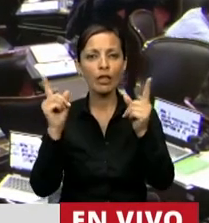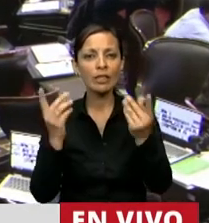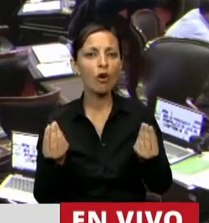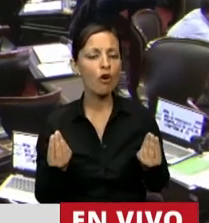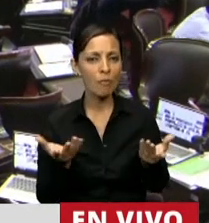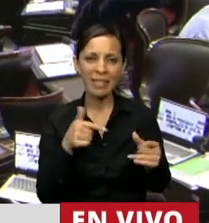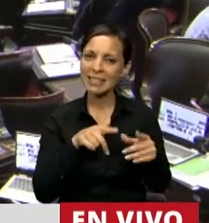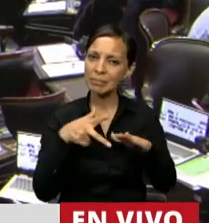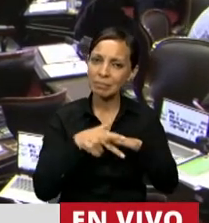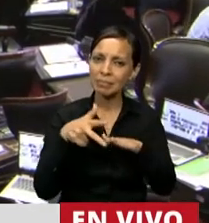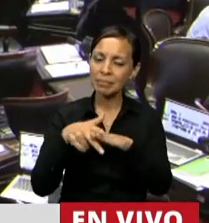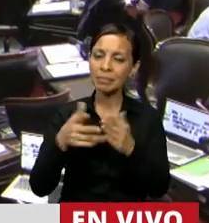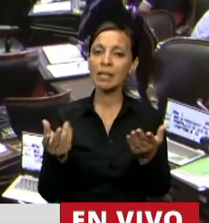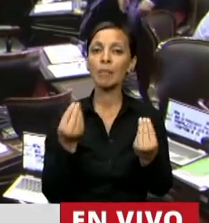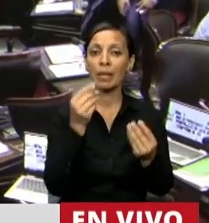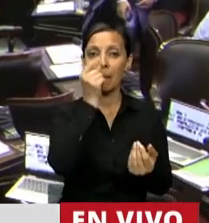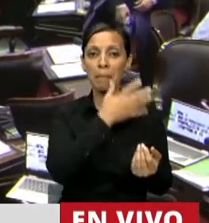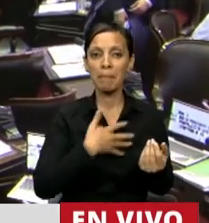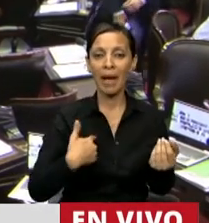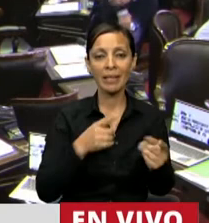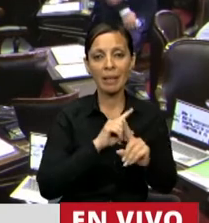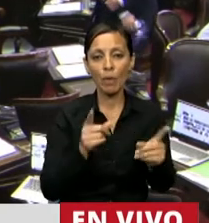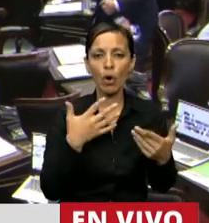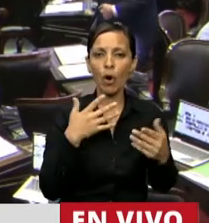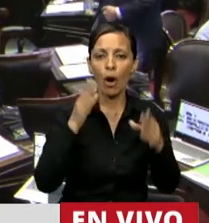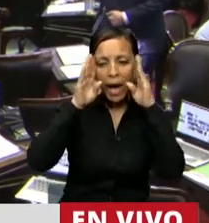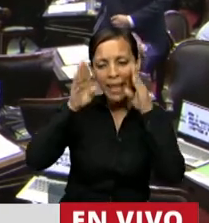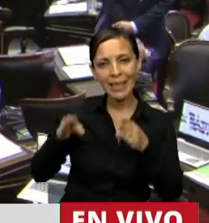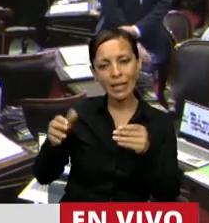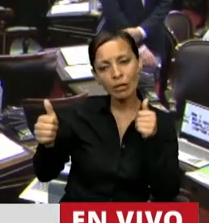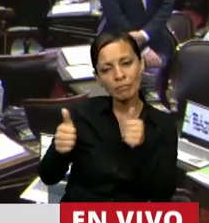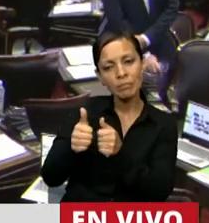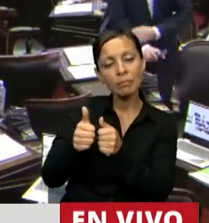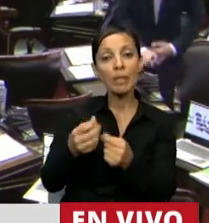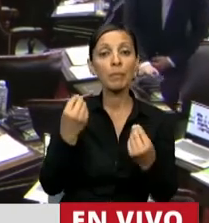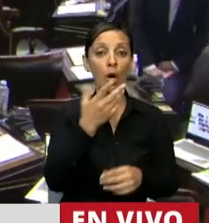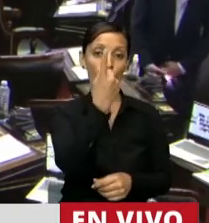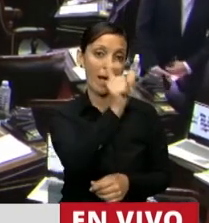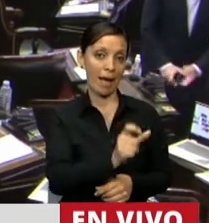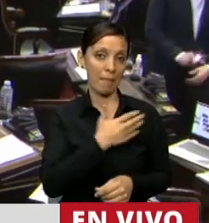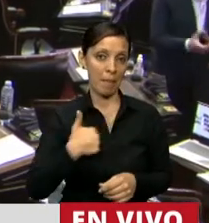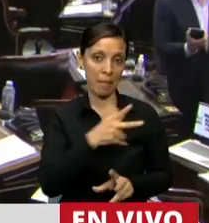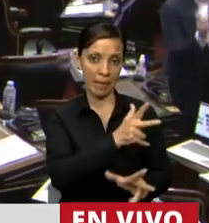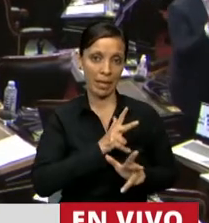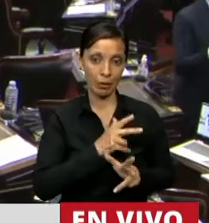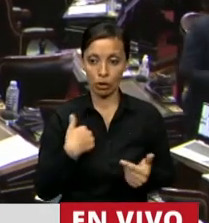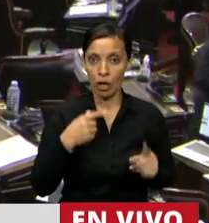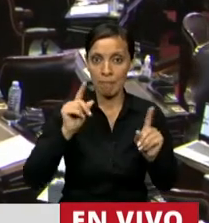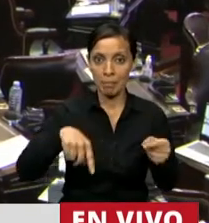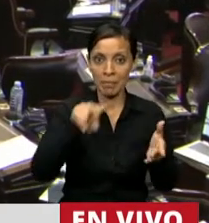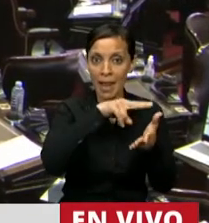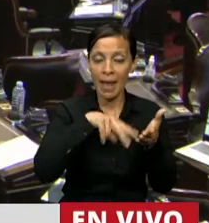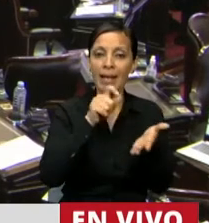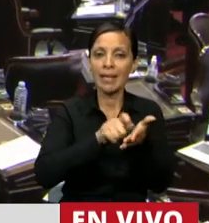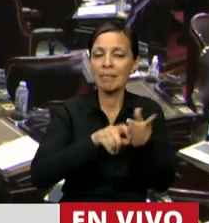sabiendo que hay papás que tampoco han podido acompañar este proceso. Una mamá me decía, yo no sé leer, escribir,